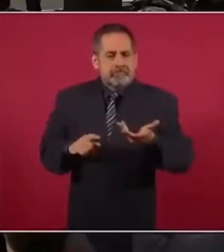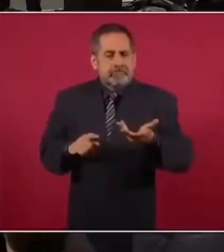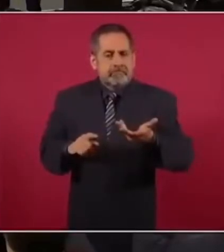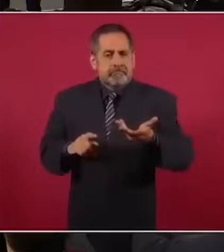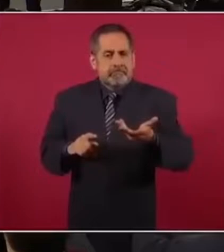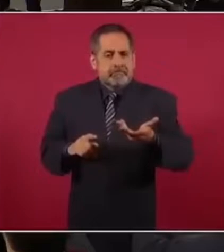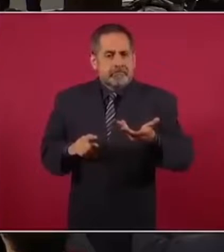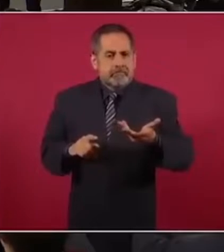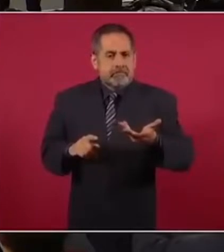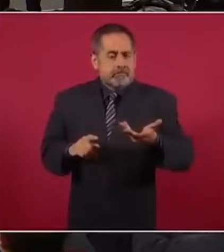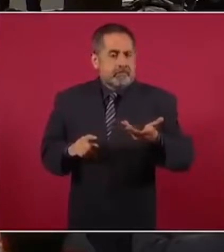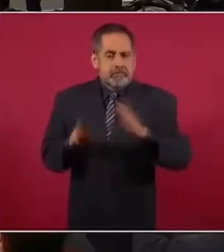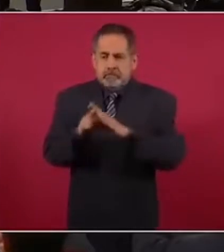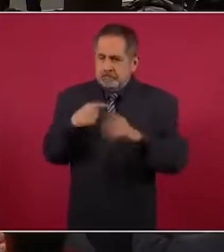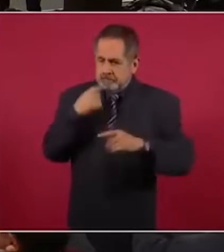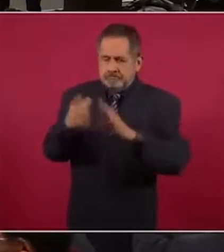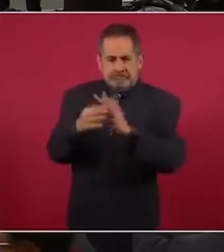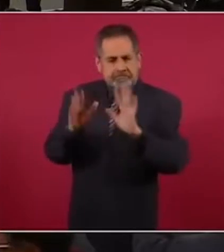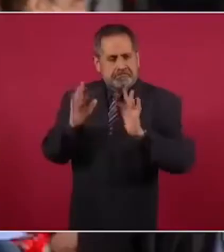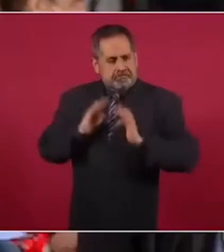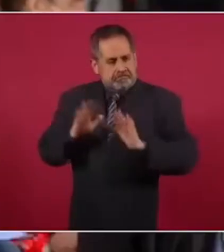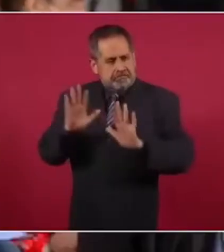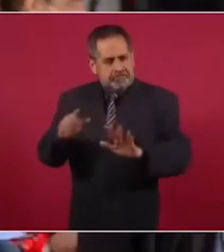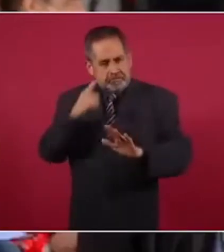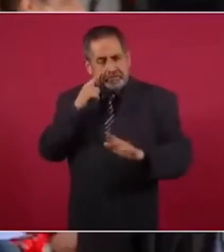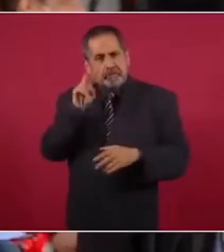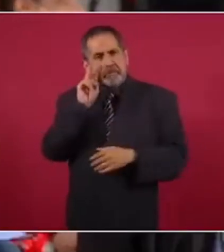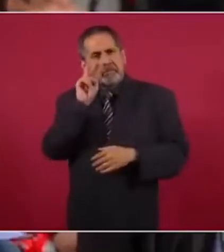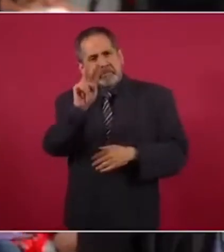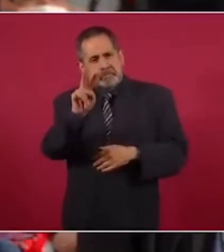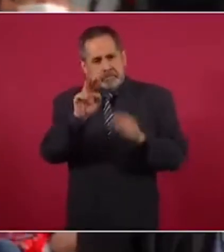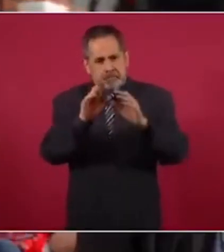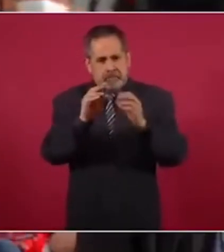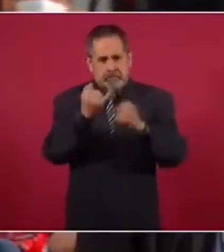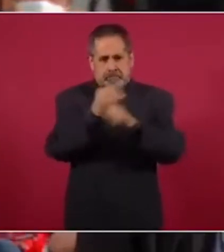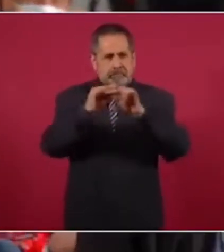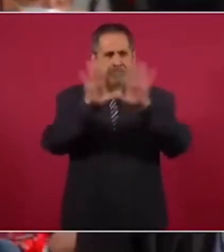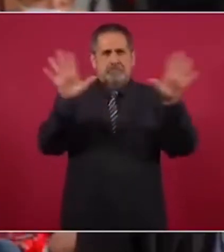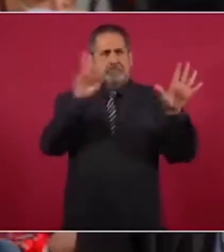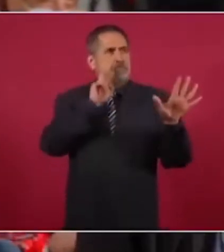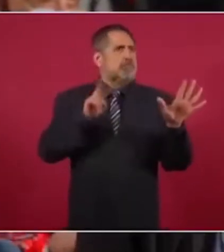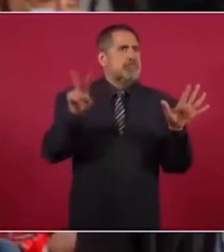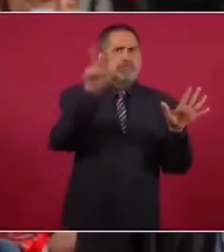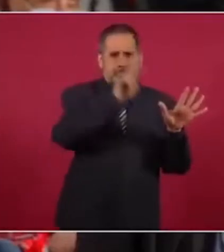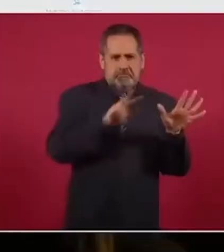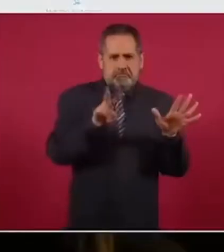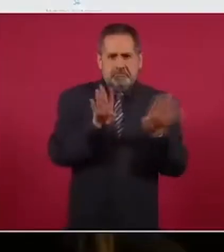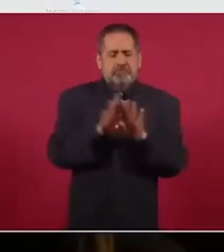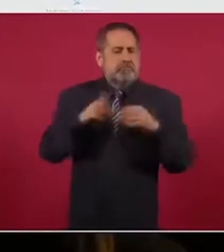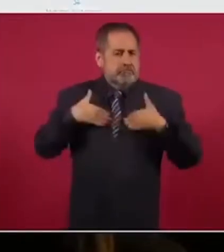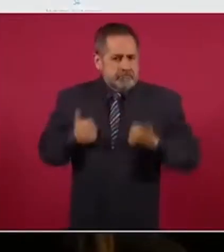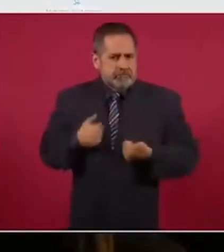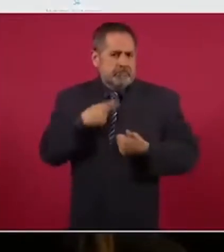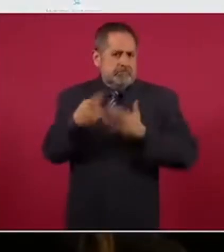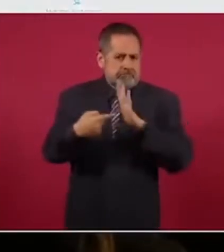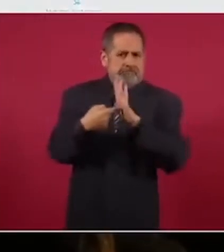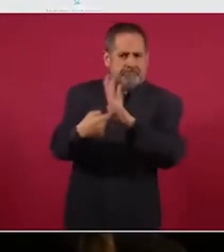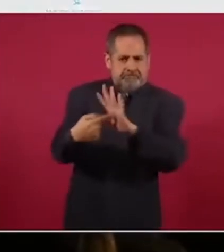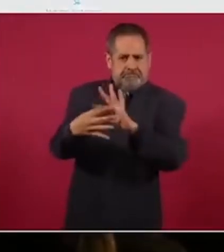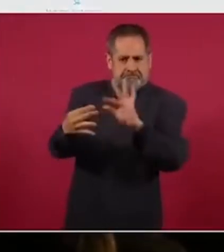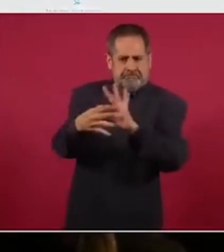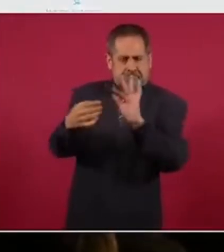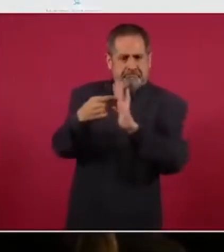de manera serena ya tú veas toda la información de lo que estamos nosotros exponiendo.